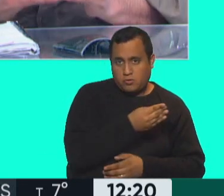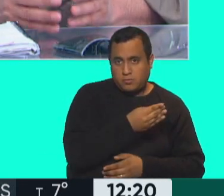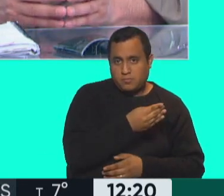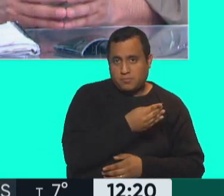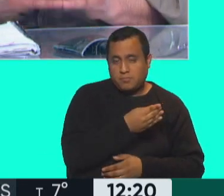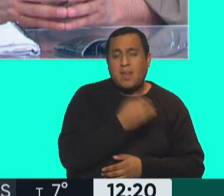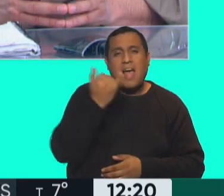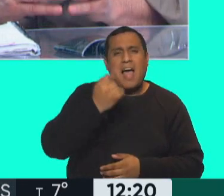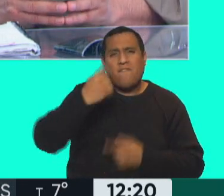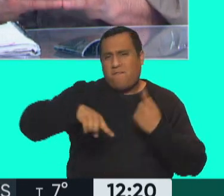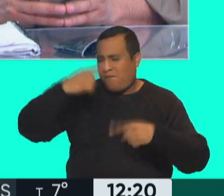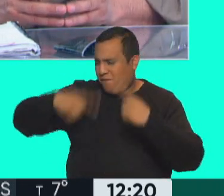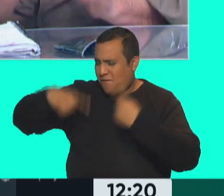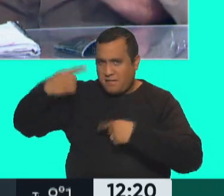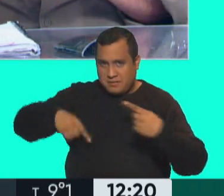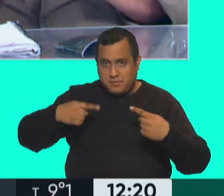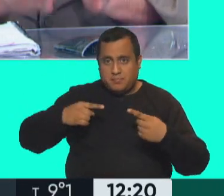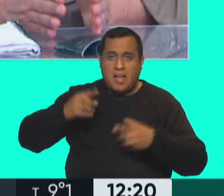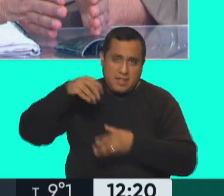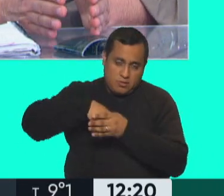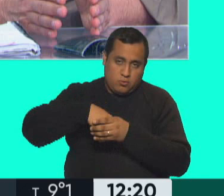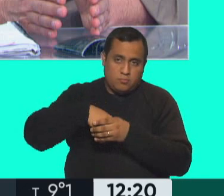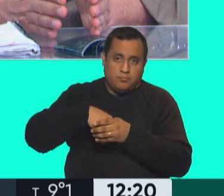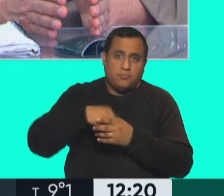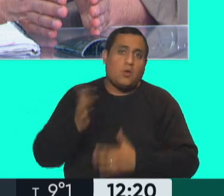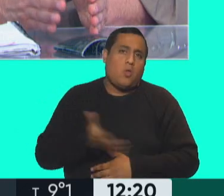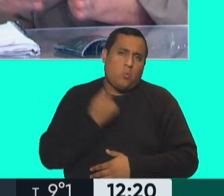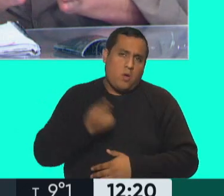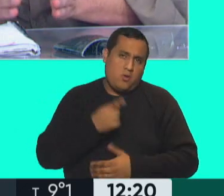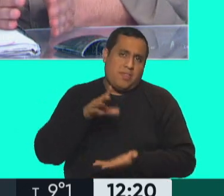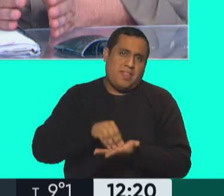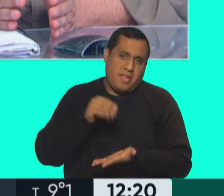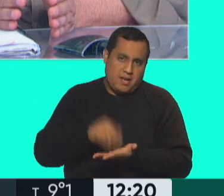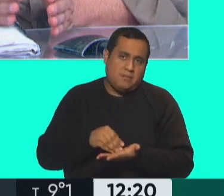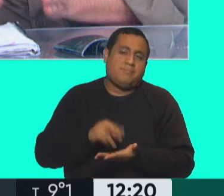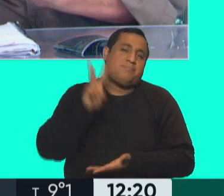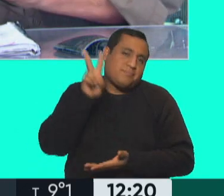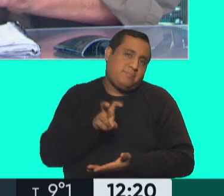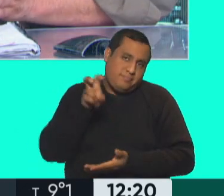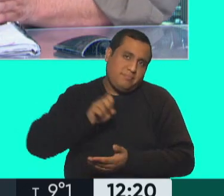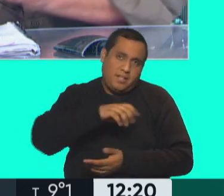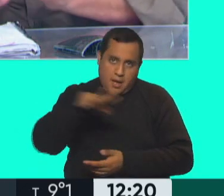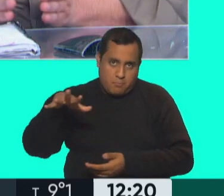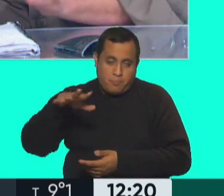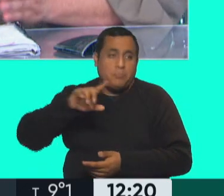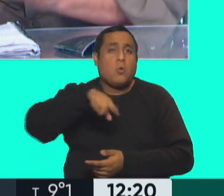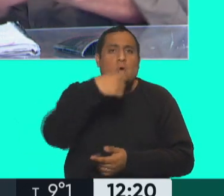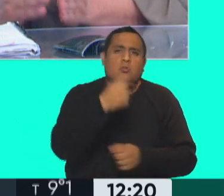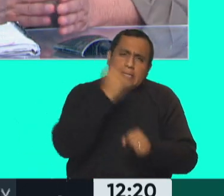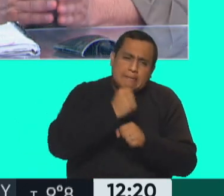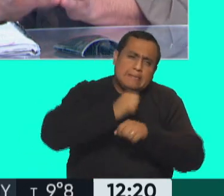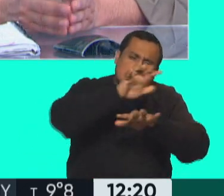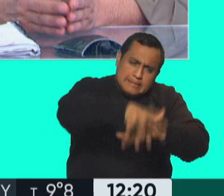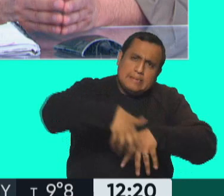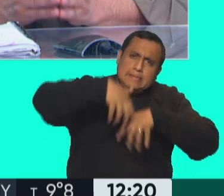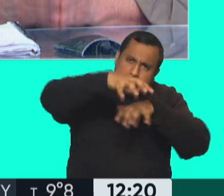hay una diversidad de actores que funcionan ahí. Vos tenés el dueño de la tierra, que es el que alquila campo, y está el que trabaja los campos y